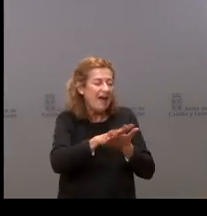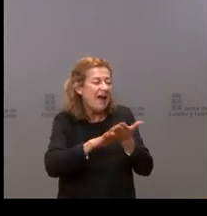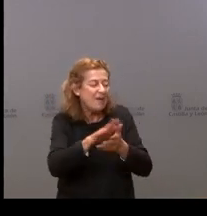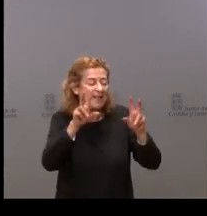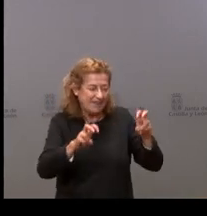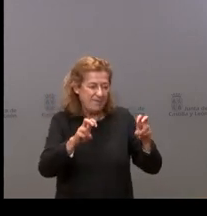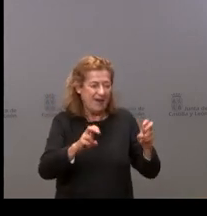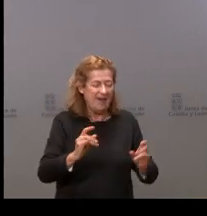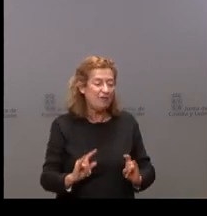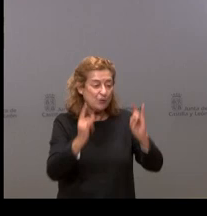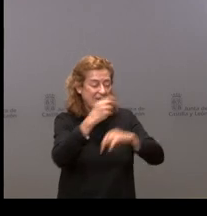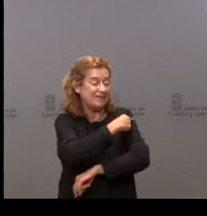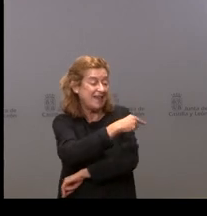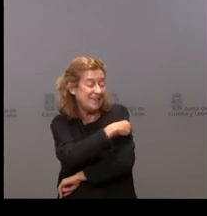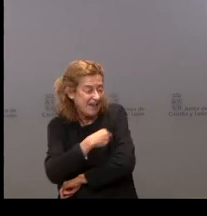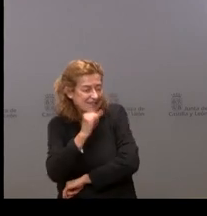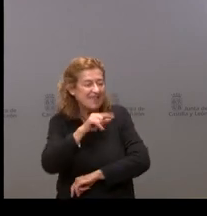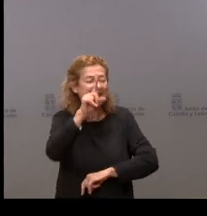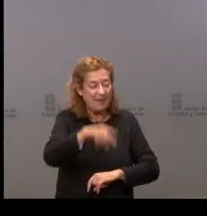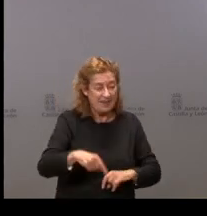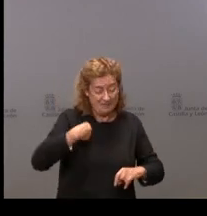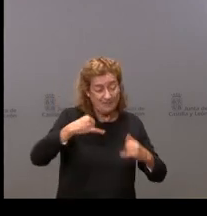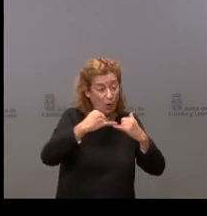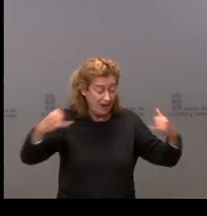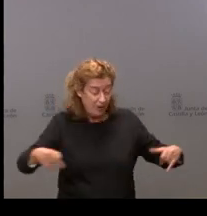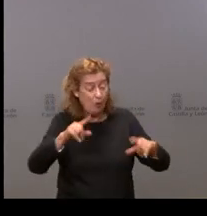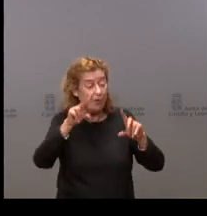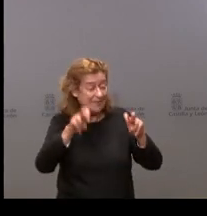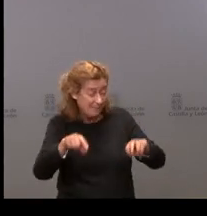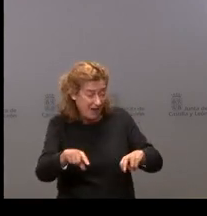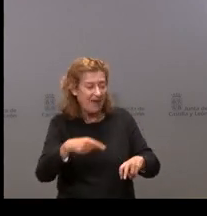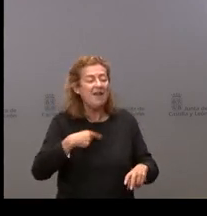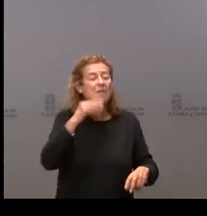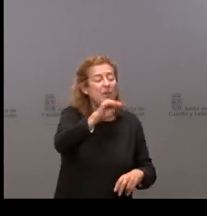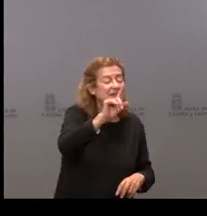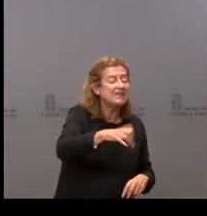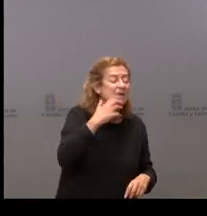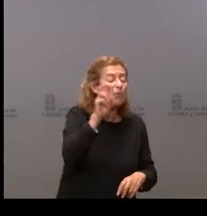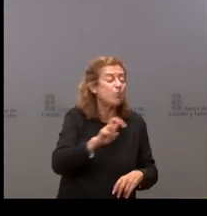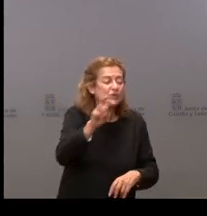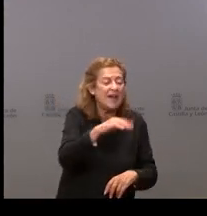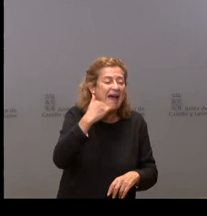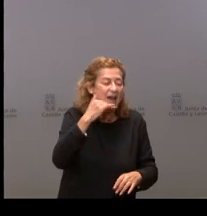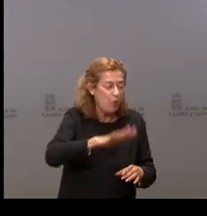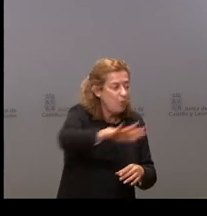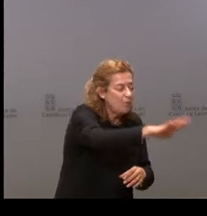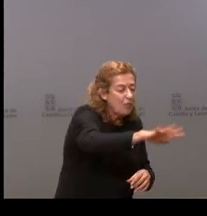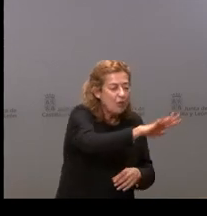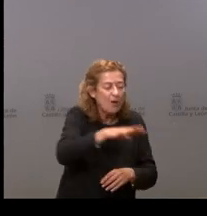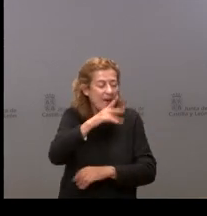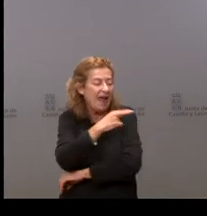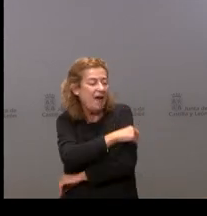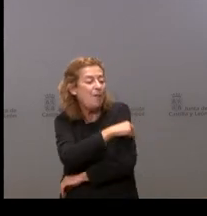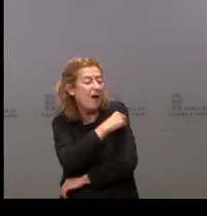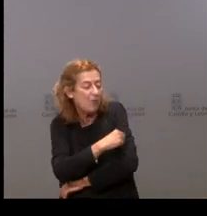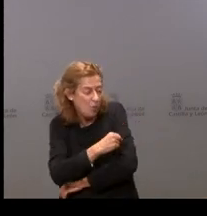infraestructuras sanitarias. Y también, al hilo de este tema, consultarles si están buscando alguna ubicación para la vacunación